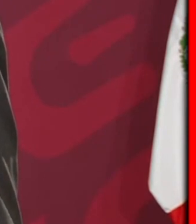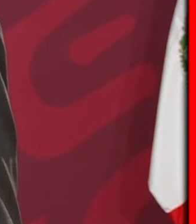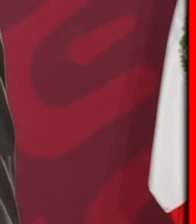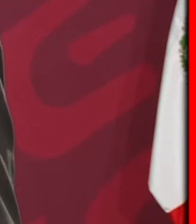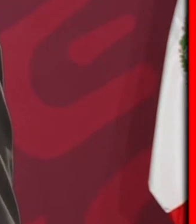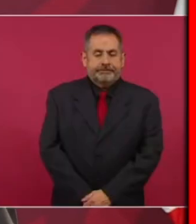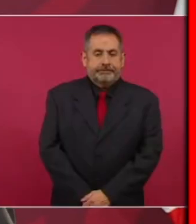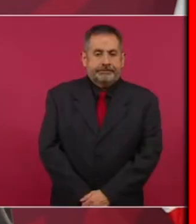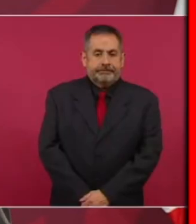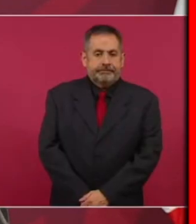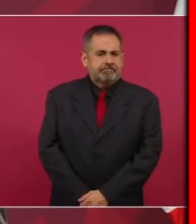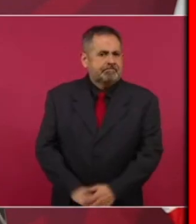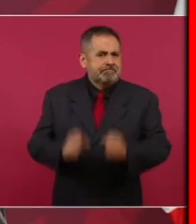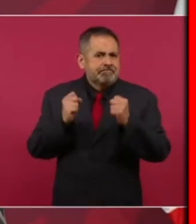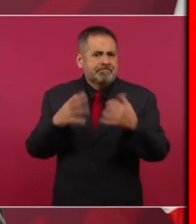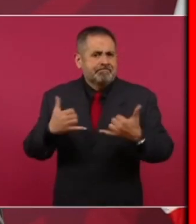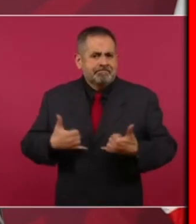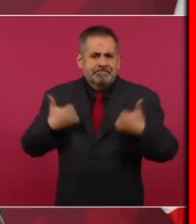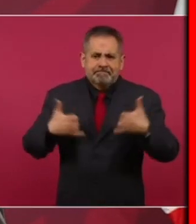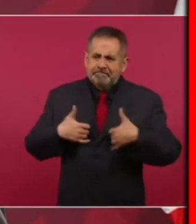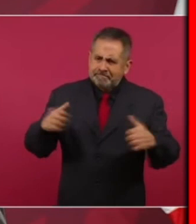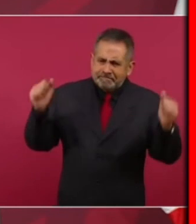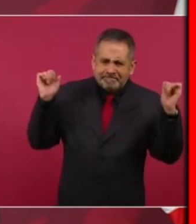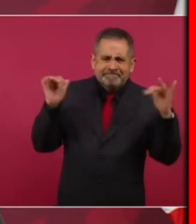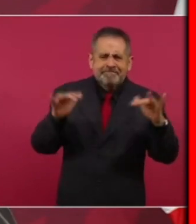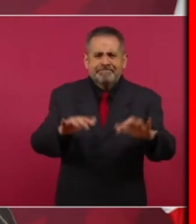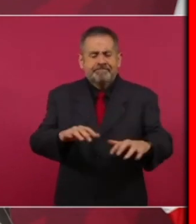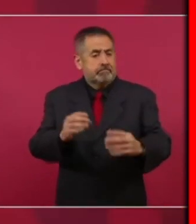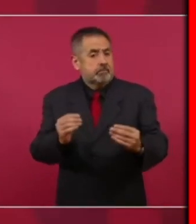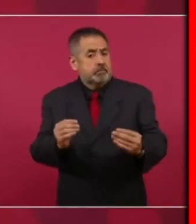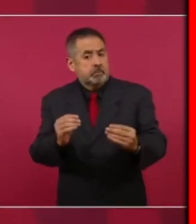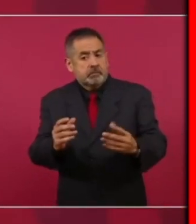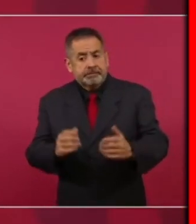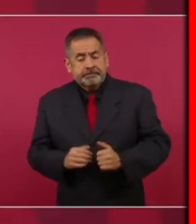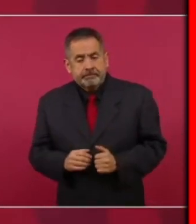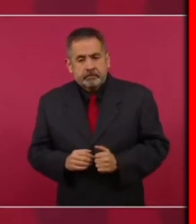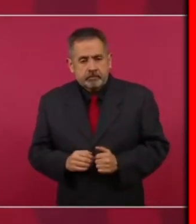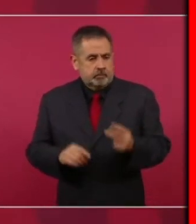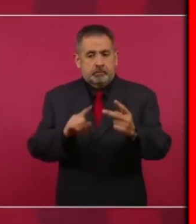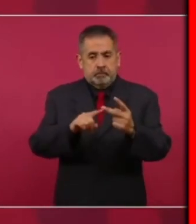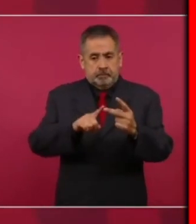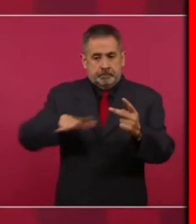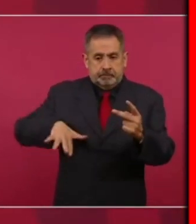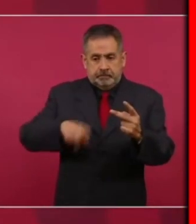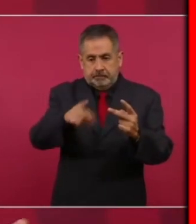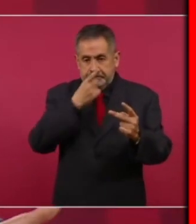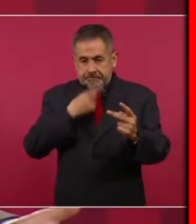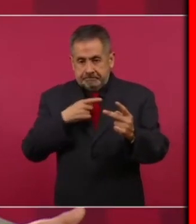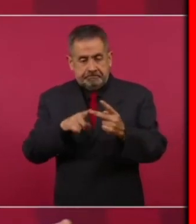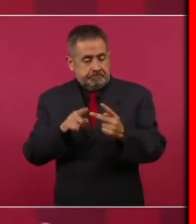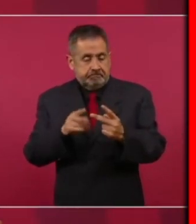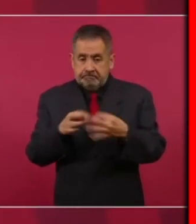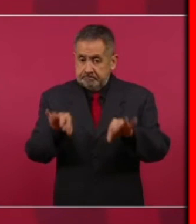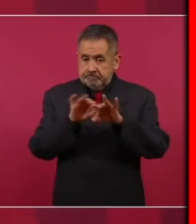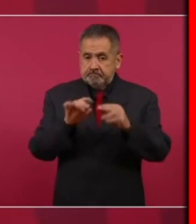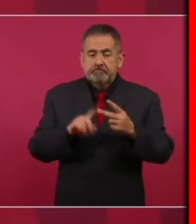Muchos Muchos Muchos Muchos Y lo otro Que tú señalas Que también Es importante Pues es que